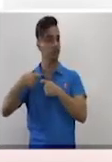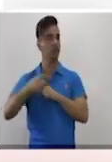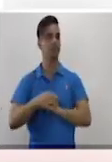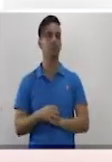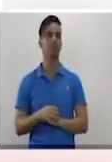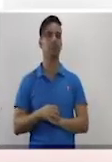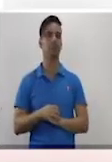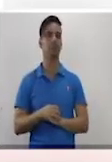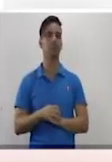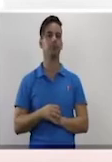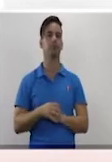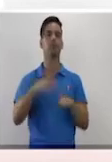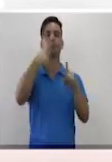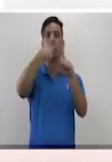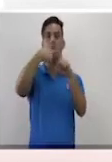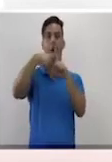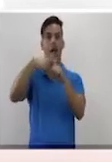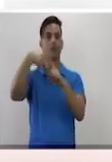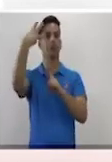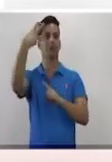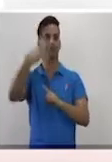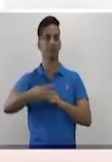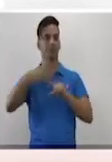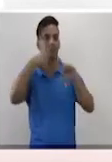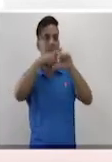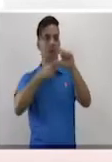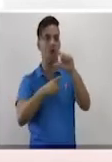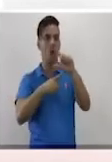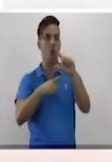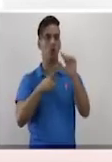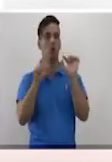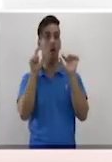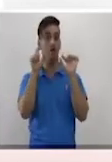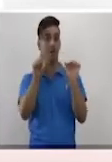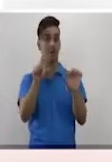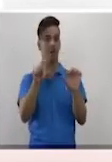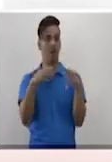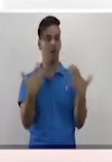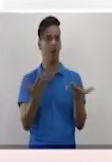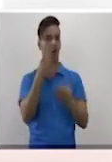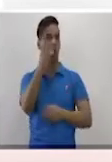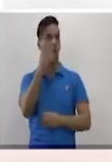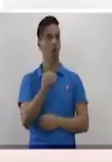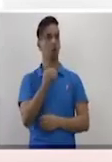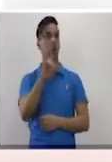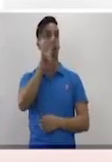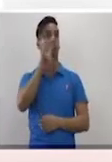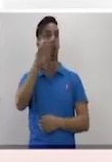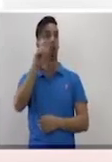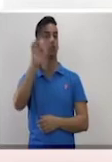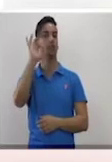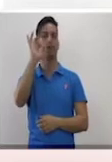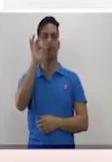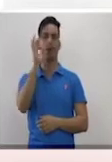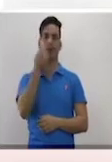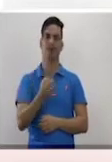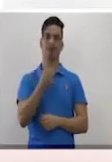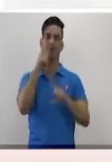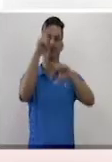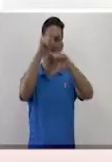de las amplitudes de estos tres ángulos tiene que darnos 90 grados porque es el propio ángulo recto.